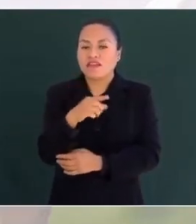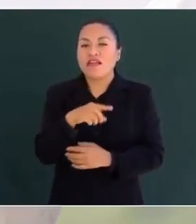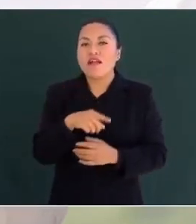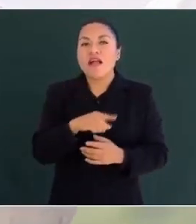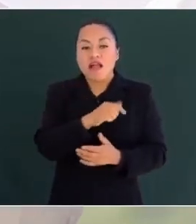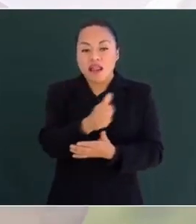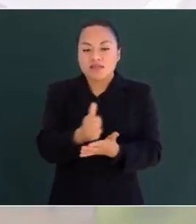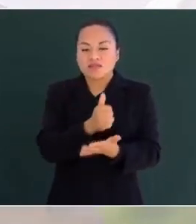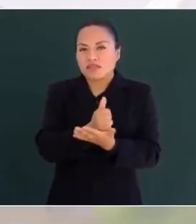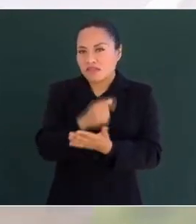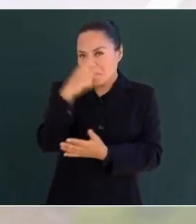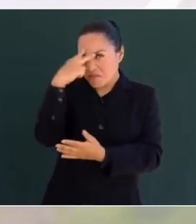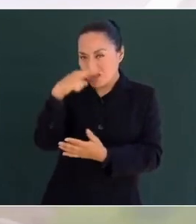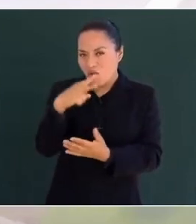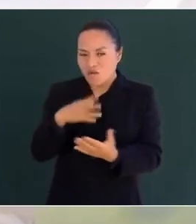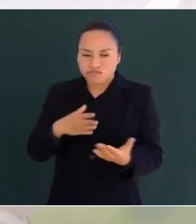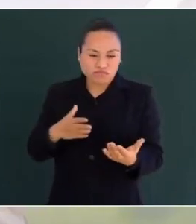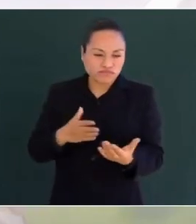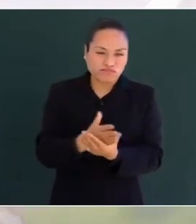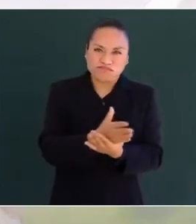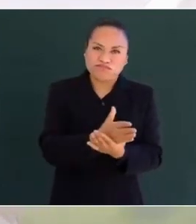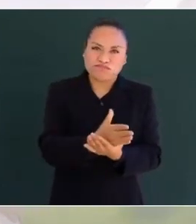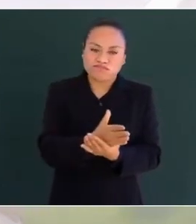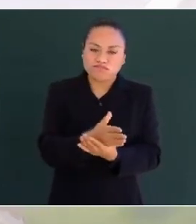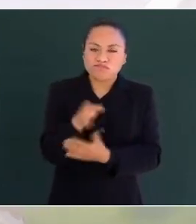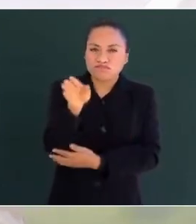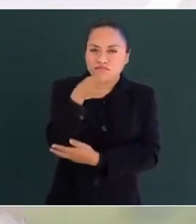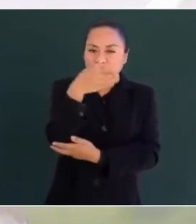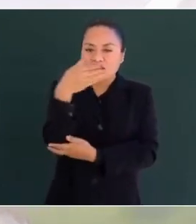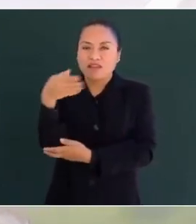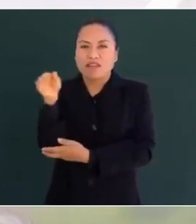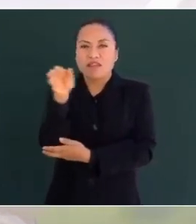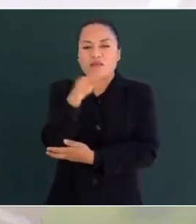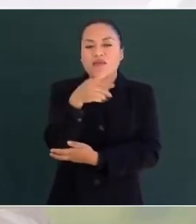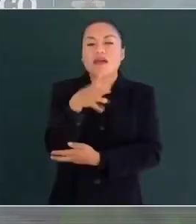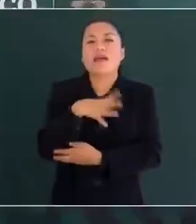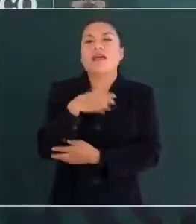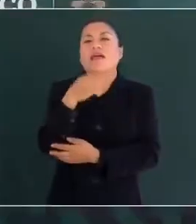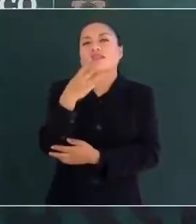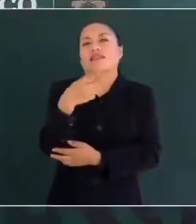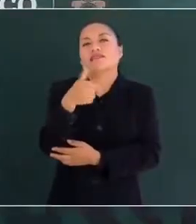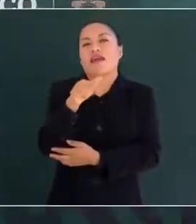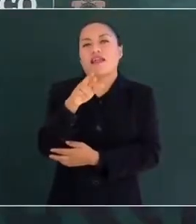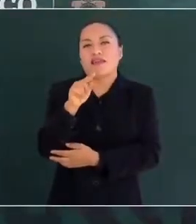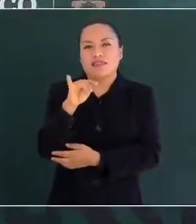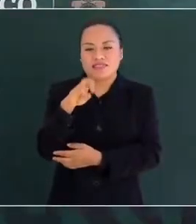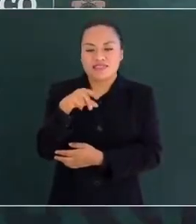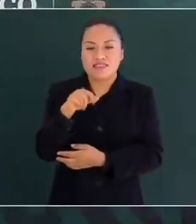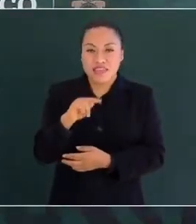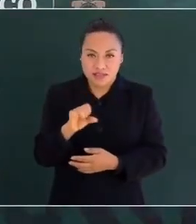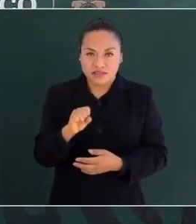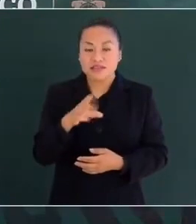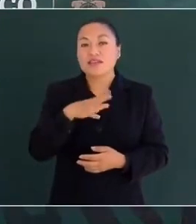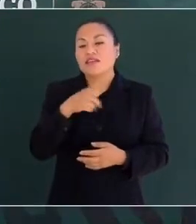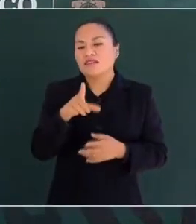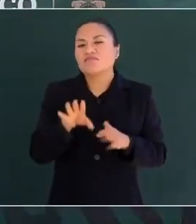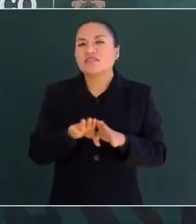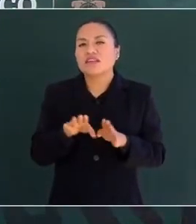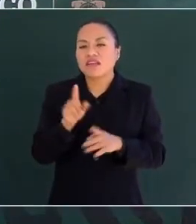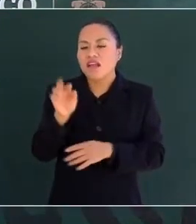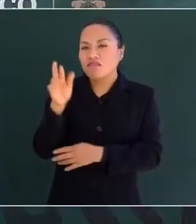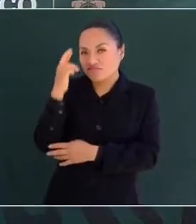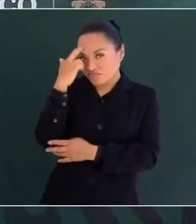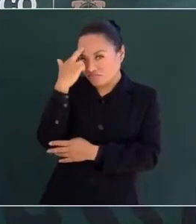Ciudad de México con la bandera del Ejército de las Tres Garantías. Conmemorar el Bicentenario de la